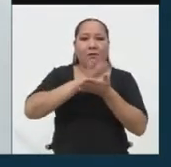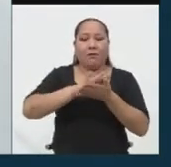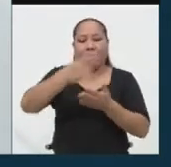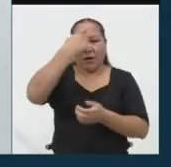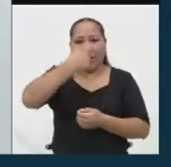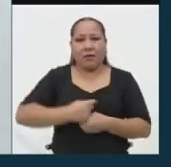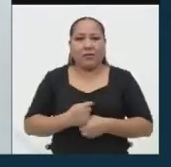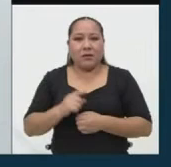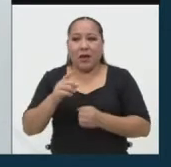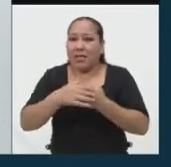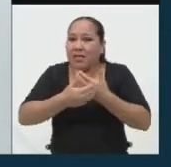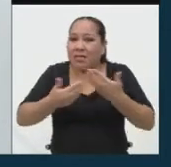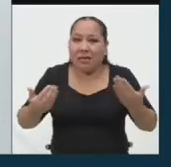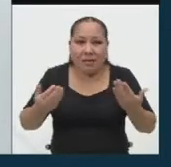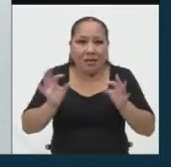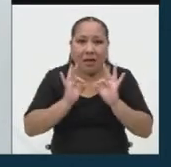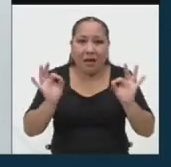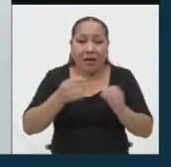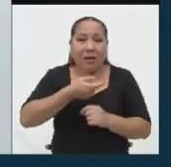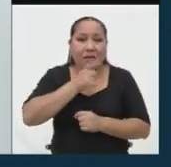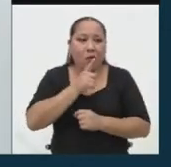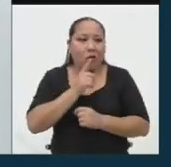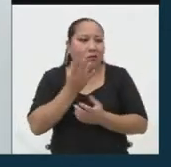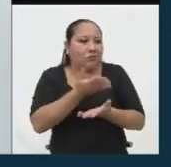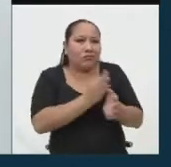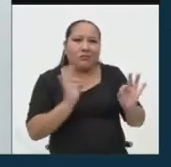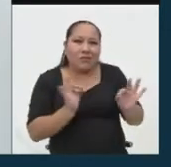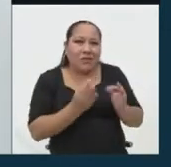Sin el agua no tenemos nada.